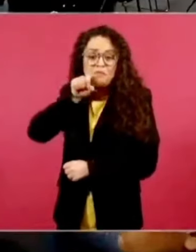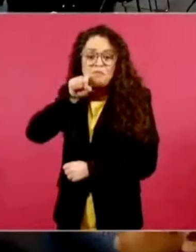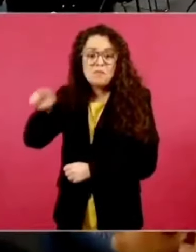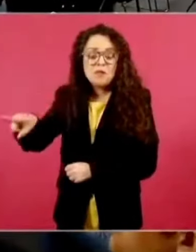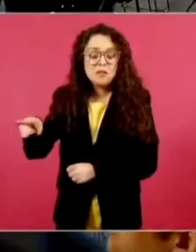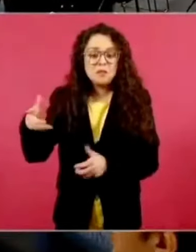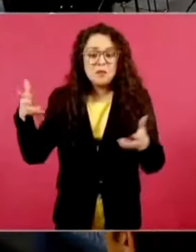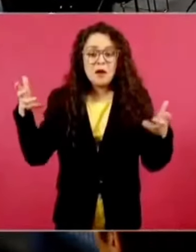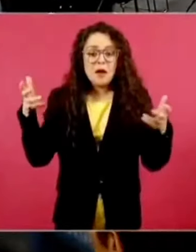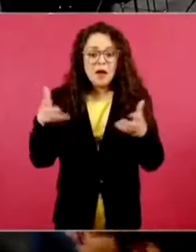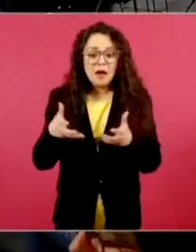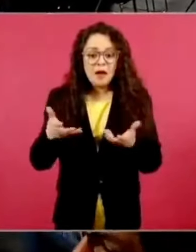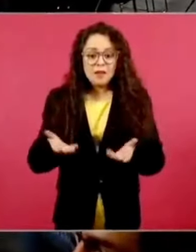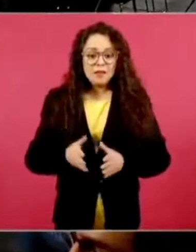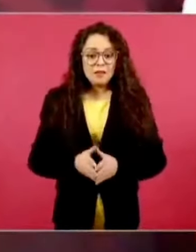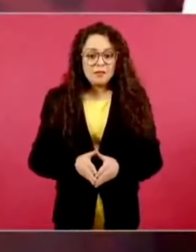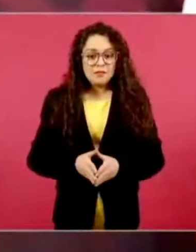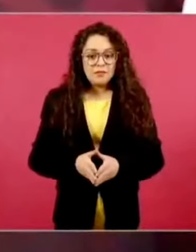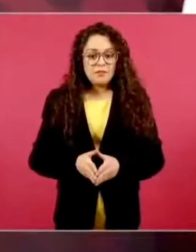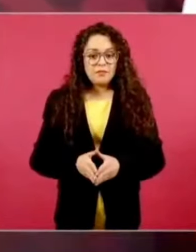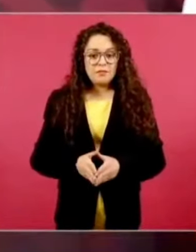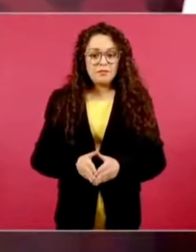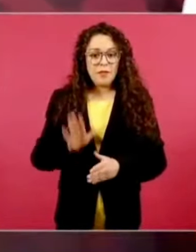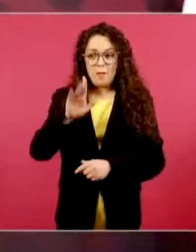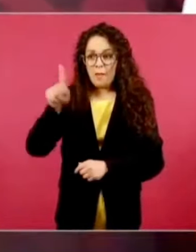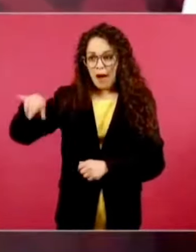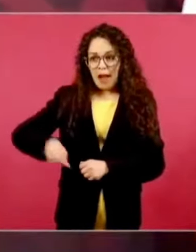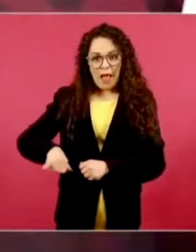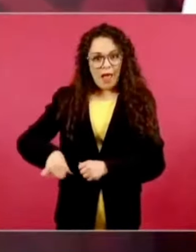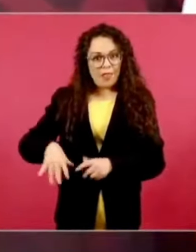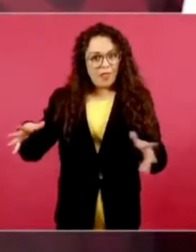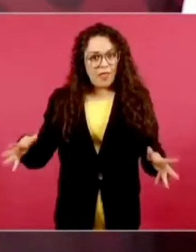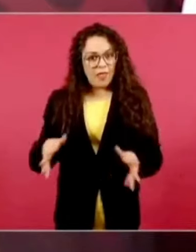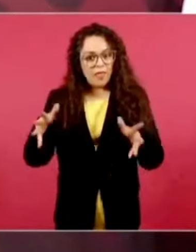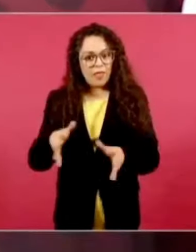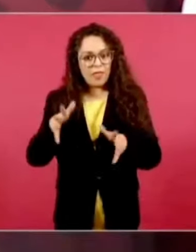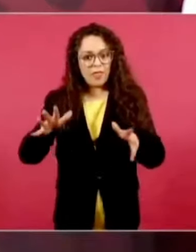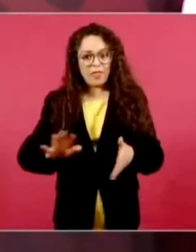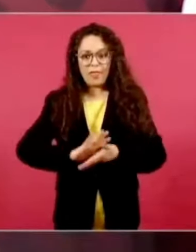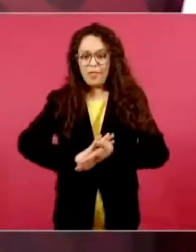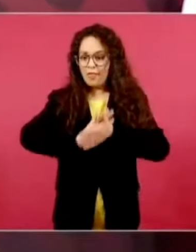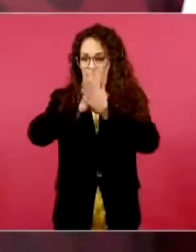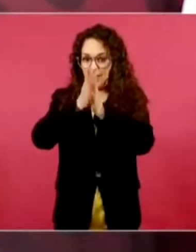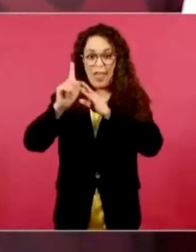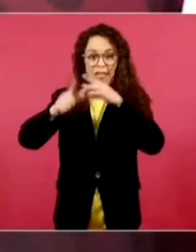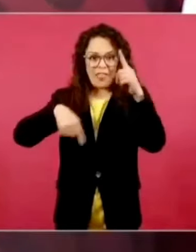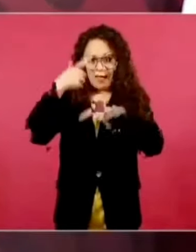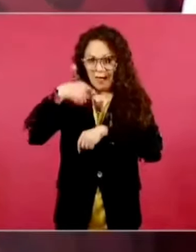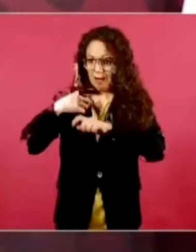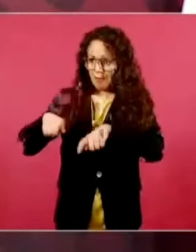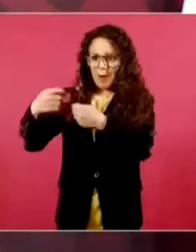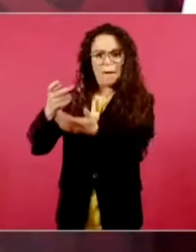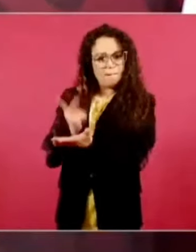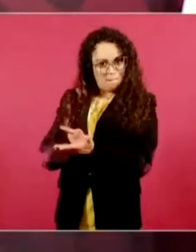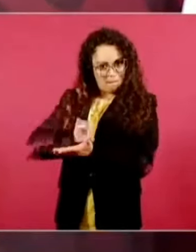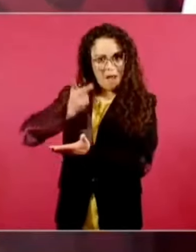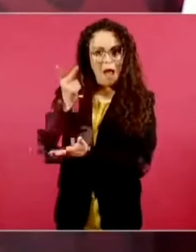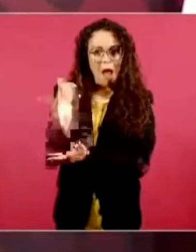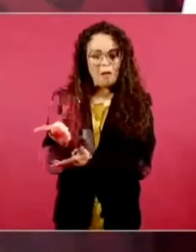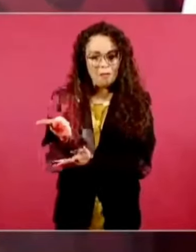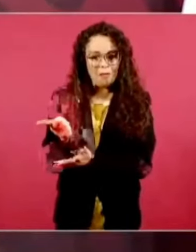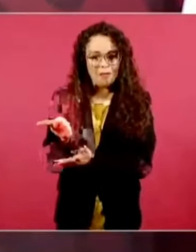o sea, parecen promotores de la transformación, que hasta los voy a premiar.